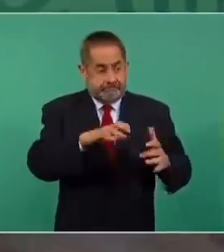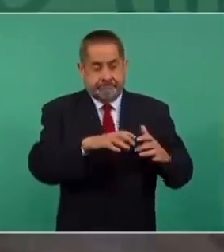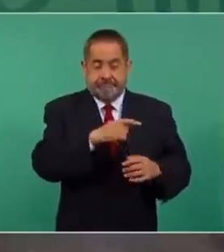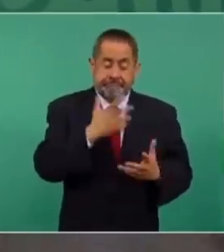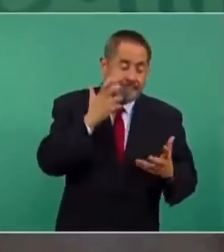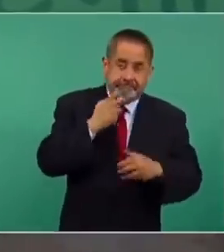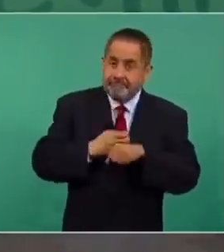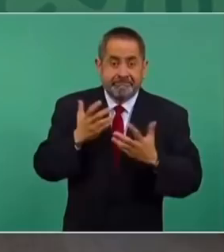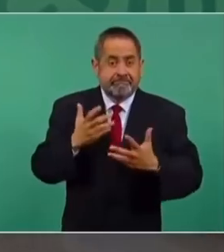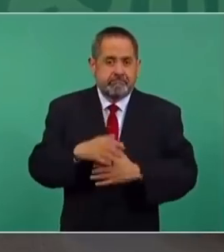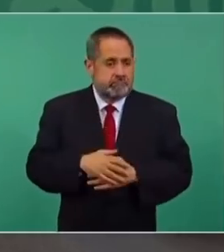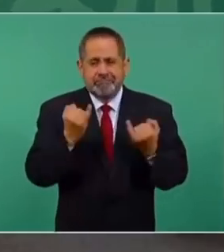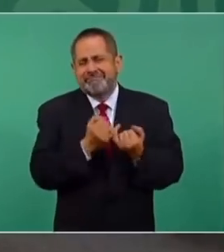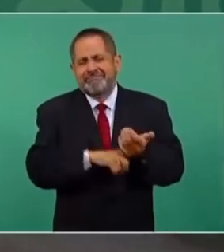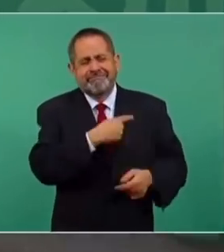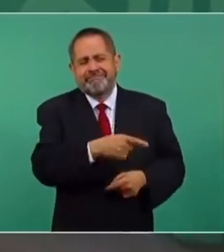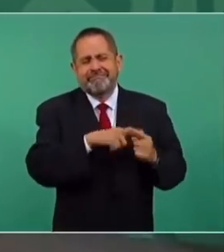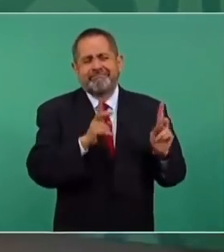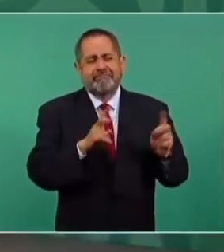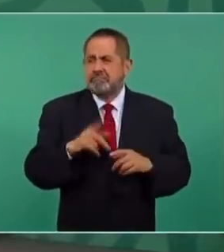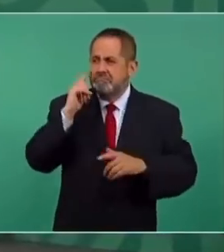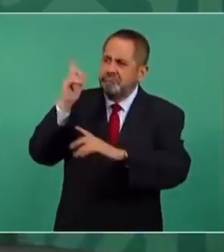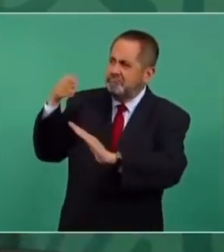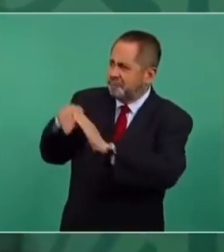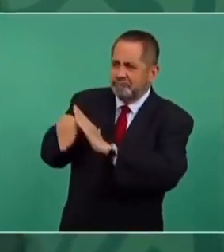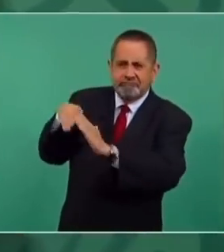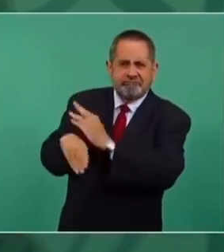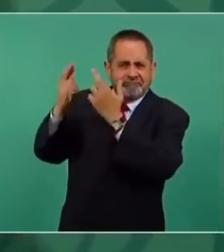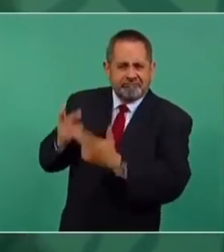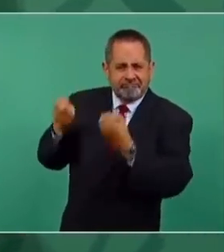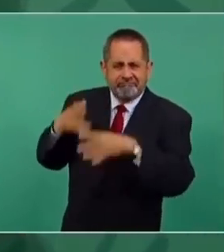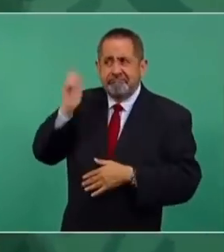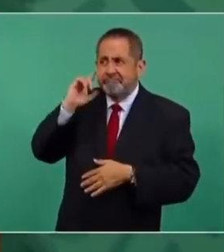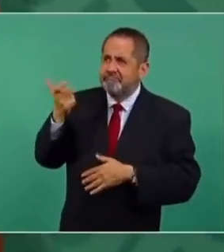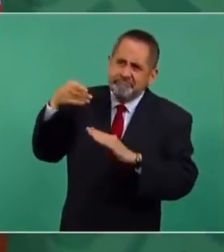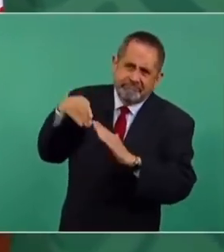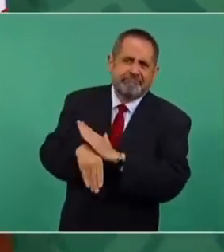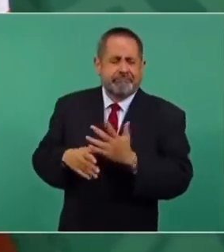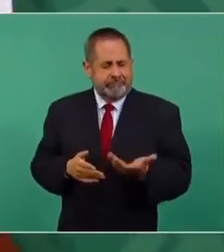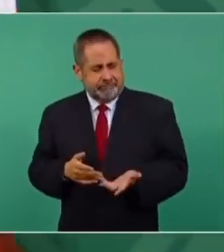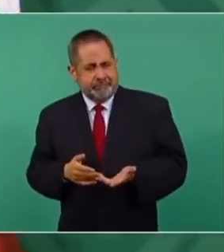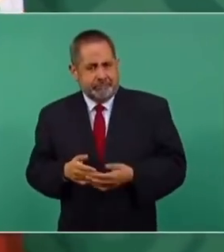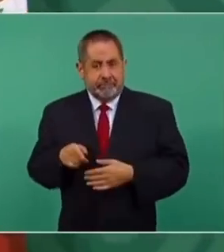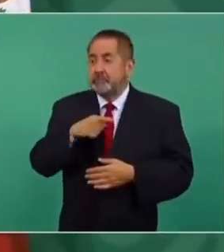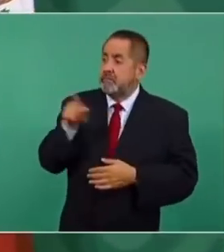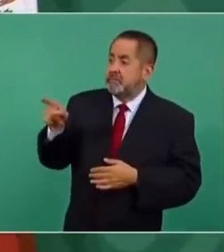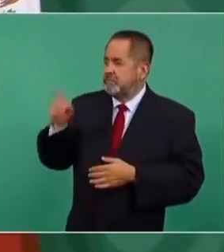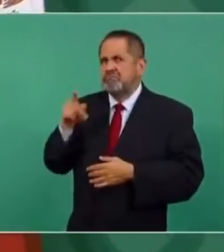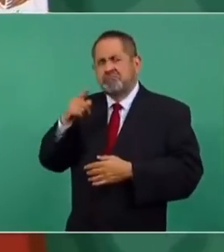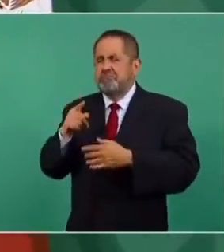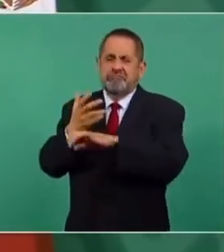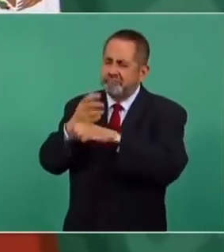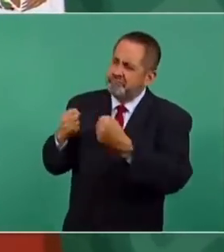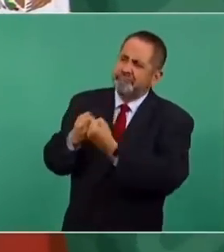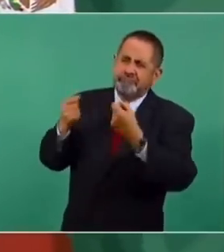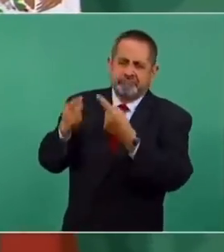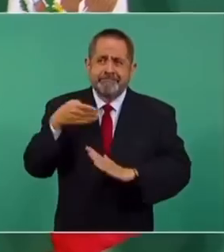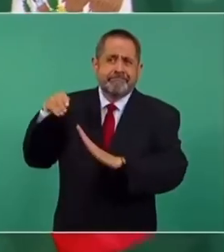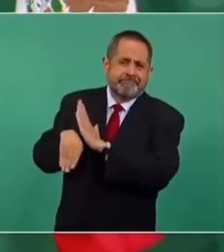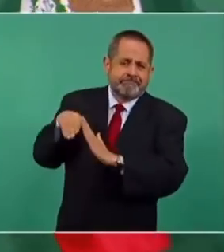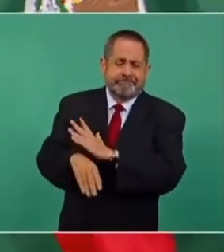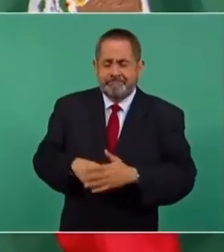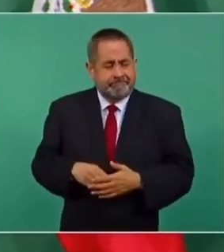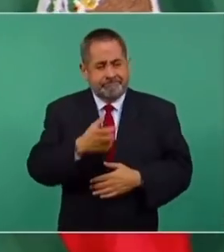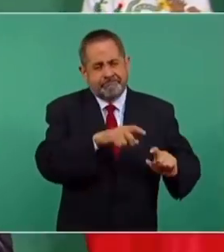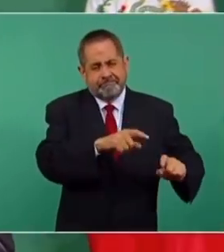Estaban deseosos, como en todo. Queriendo que se nos derrumbara por completo la economía. Bueno, que nos peleáramos con el gobierno de Estados Unidos. A eso apuestan.